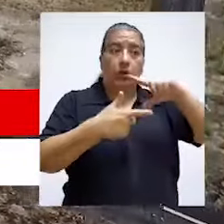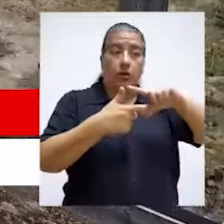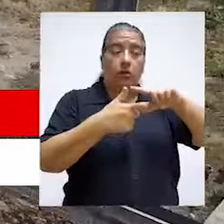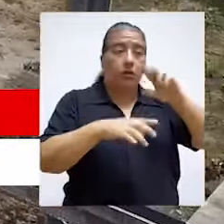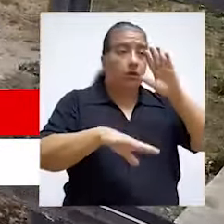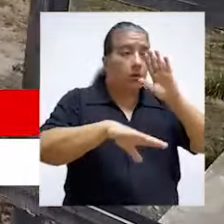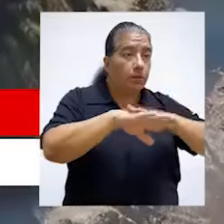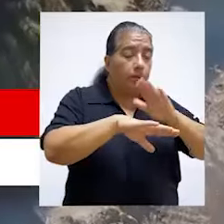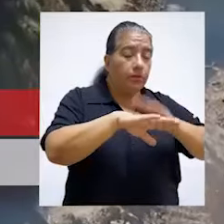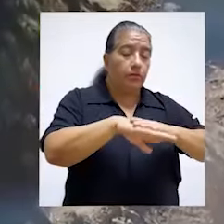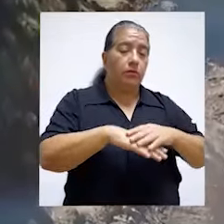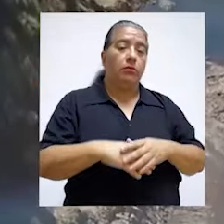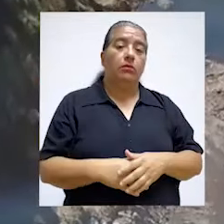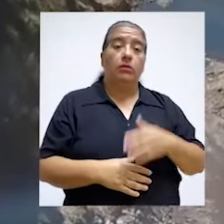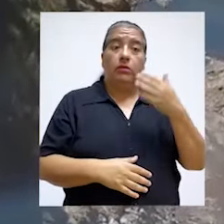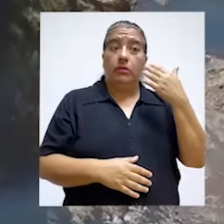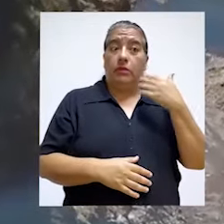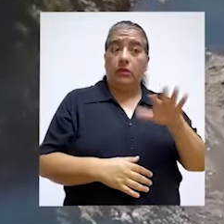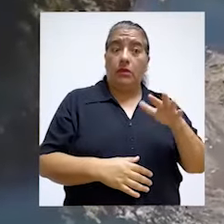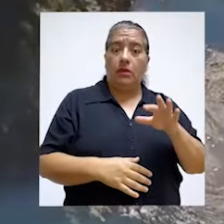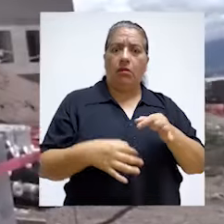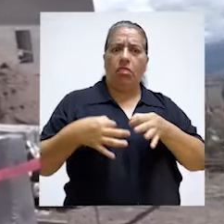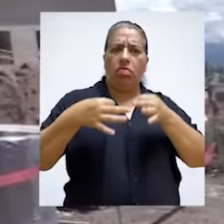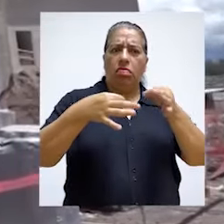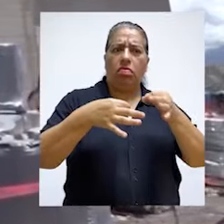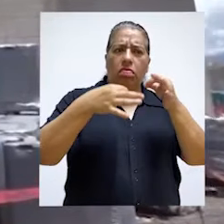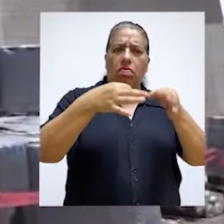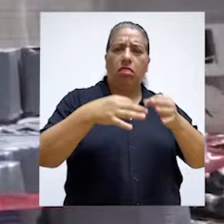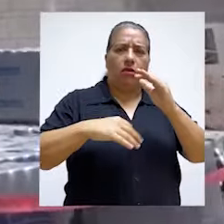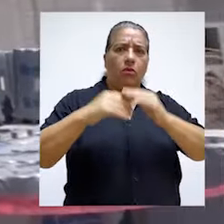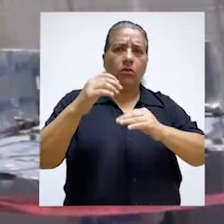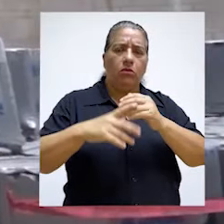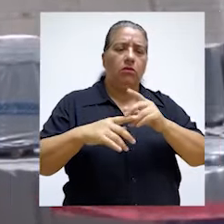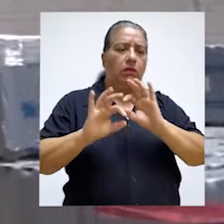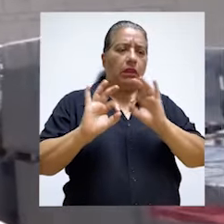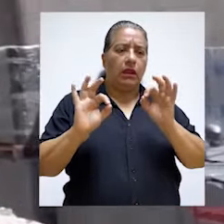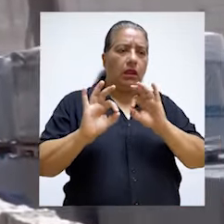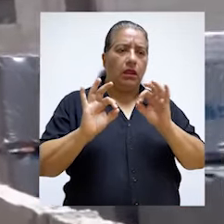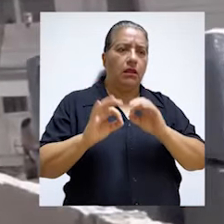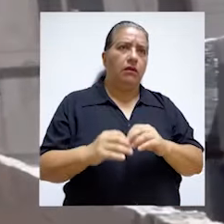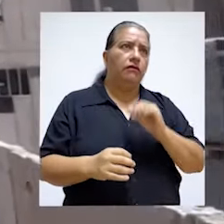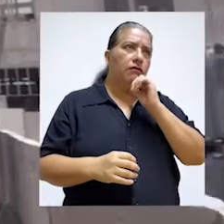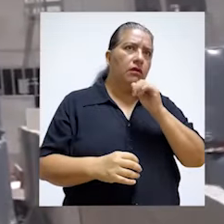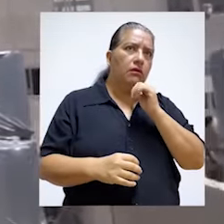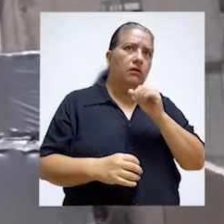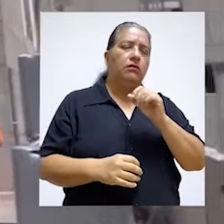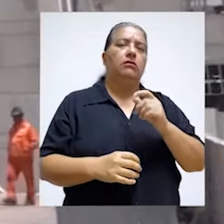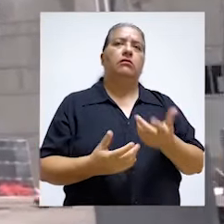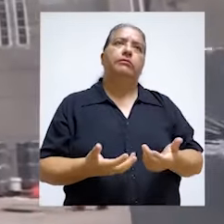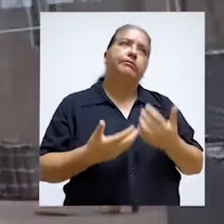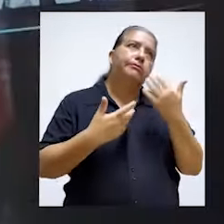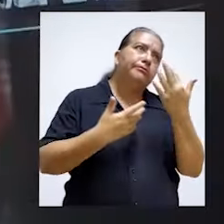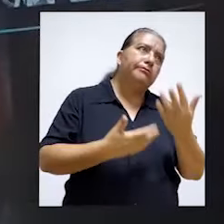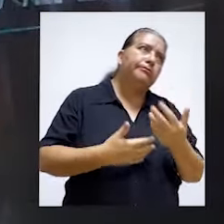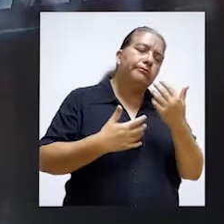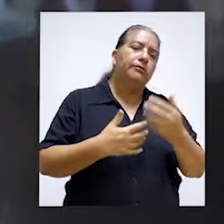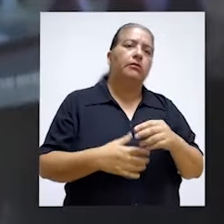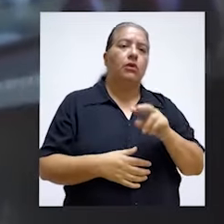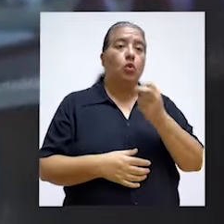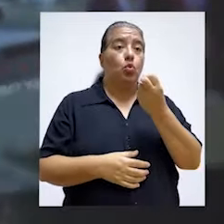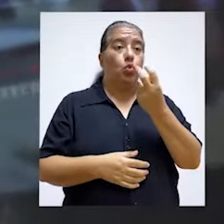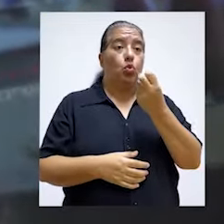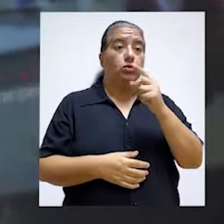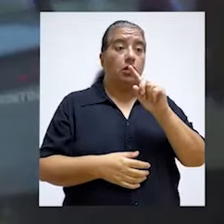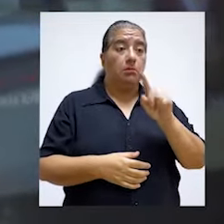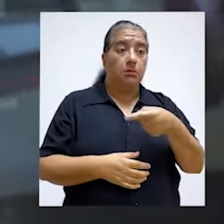cerca de 12 mil proyectos en esa situación, que se declararon viables hace más de tres años y a la fecha no inician su ejecución y, por tanto, hoy